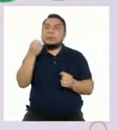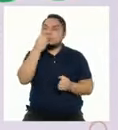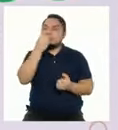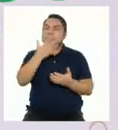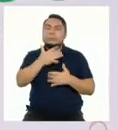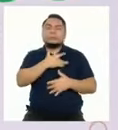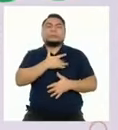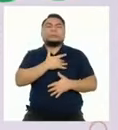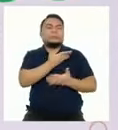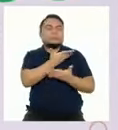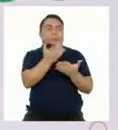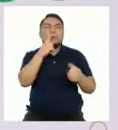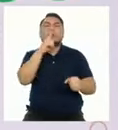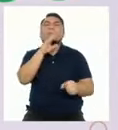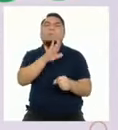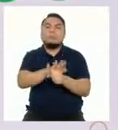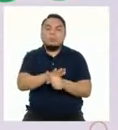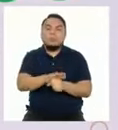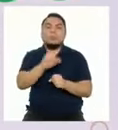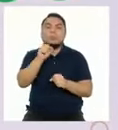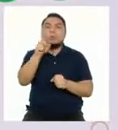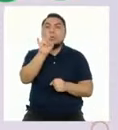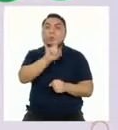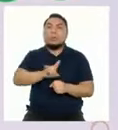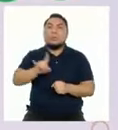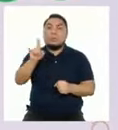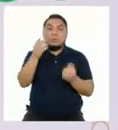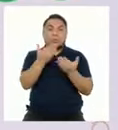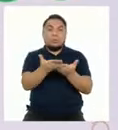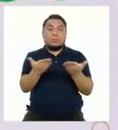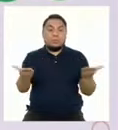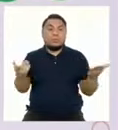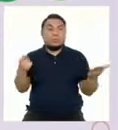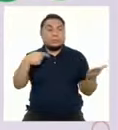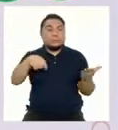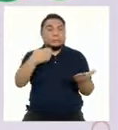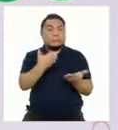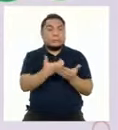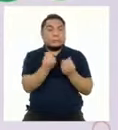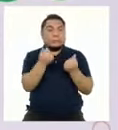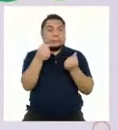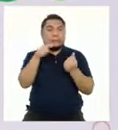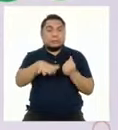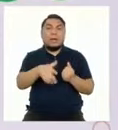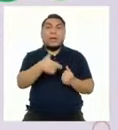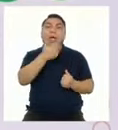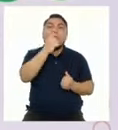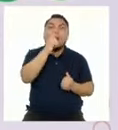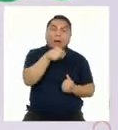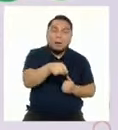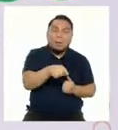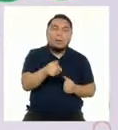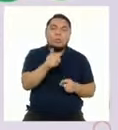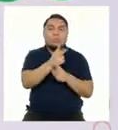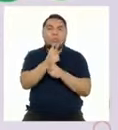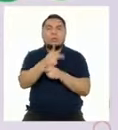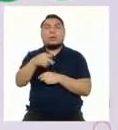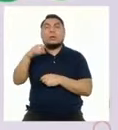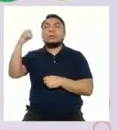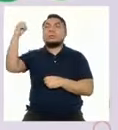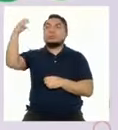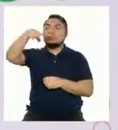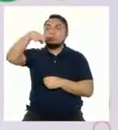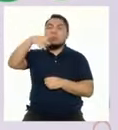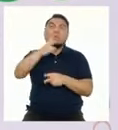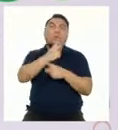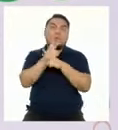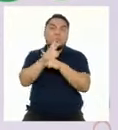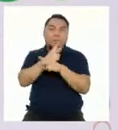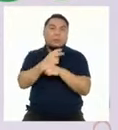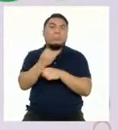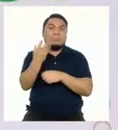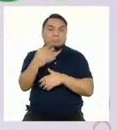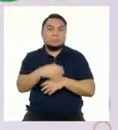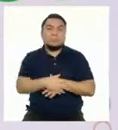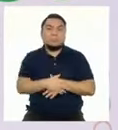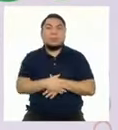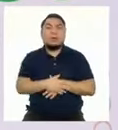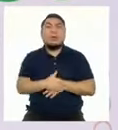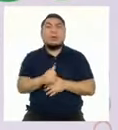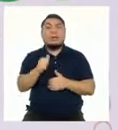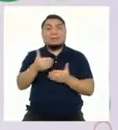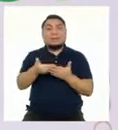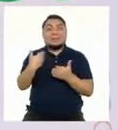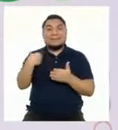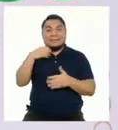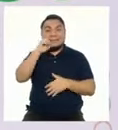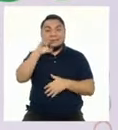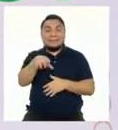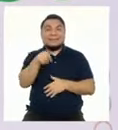sensibilizado y comprometido sobre el uso de los recursos económicos, como el agua potable y la electricidad. Ahora, como dije